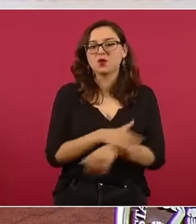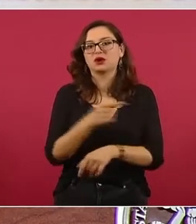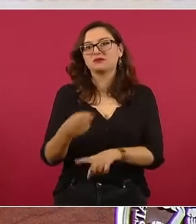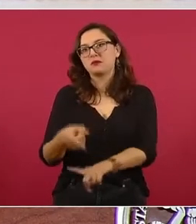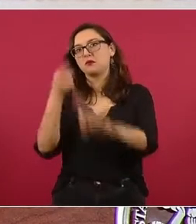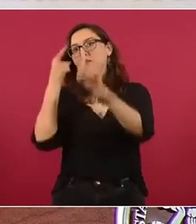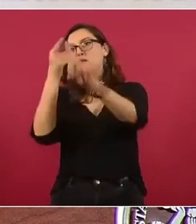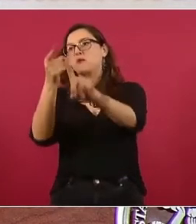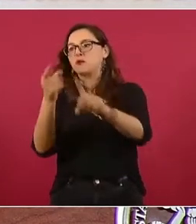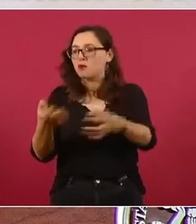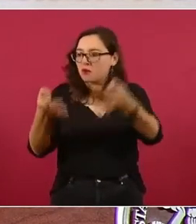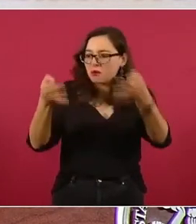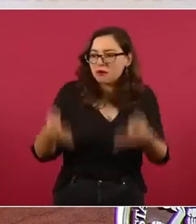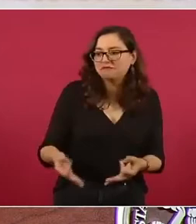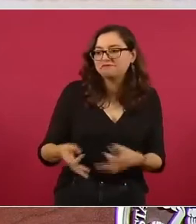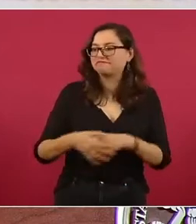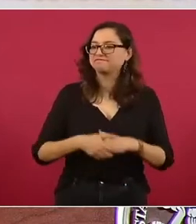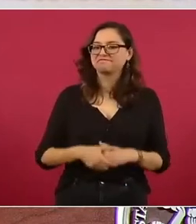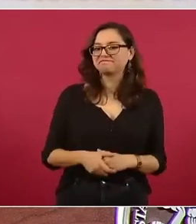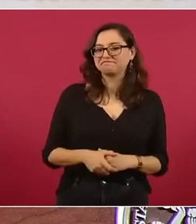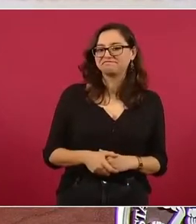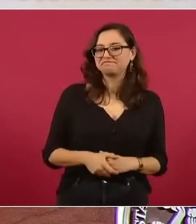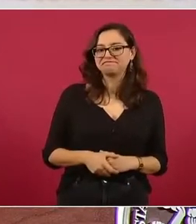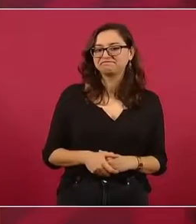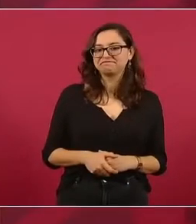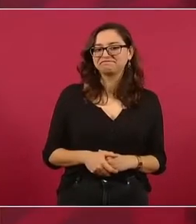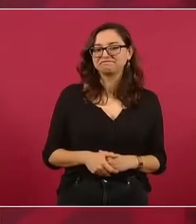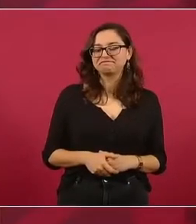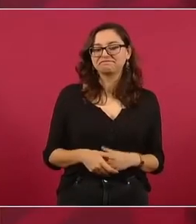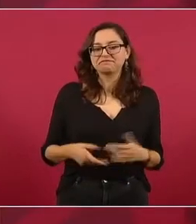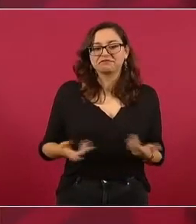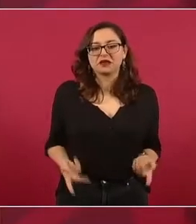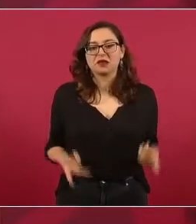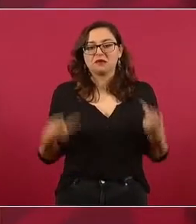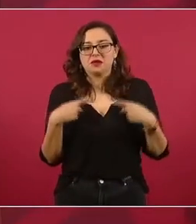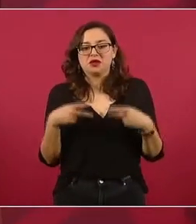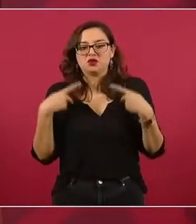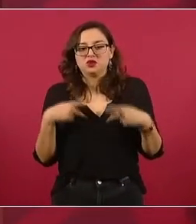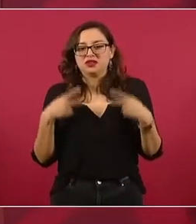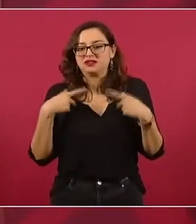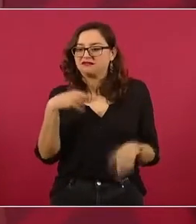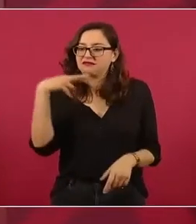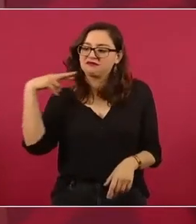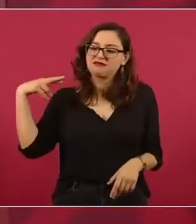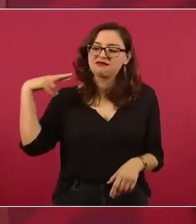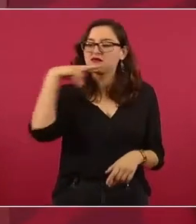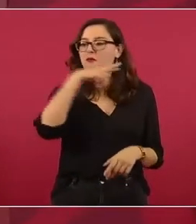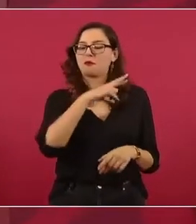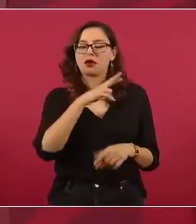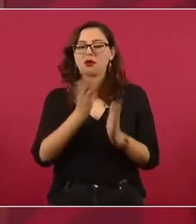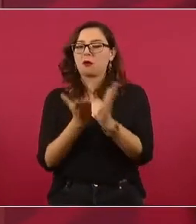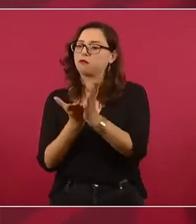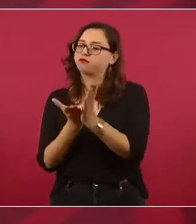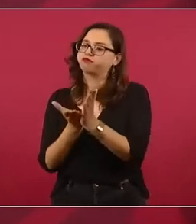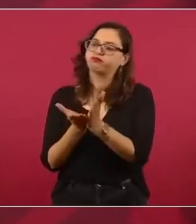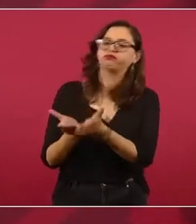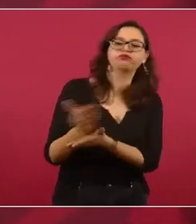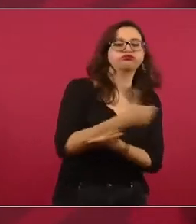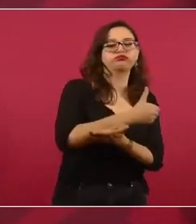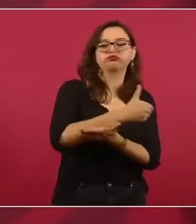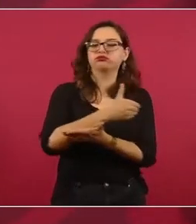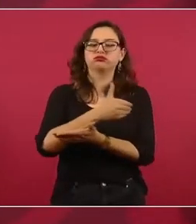La gente levita, o sea, pierde el piso.